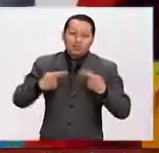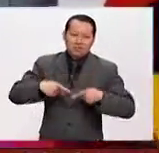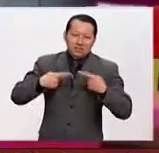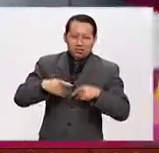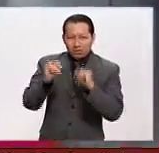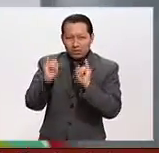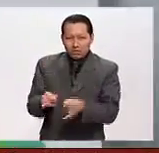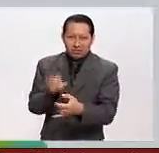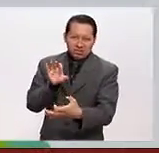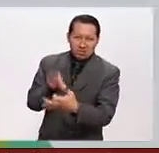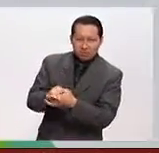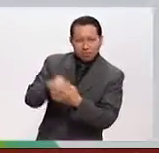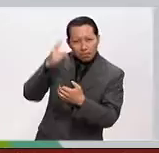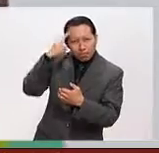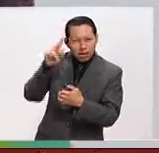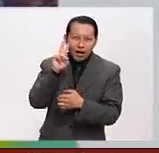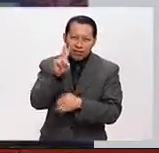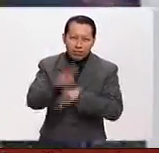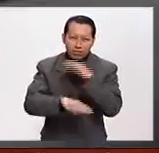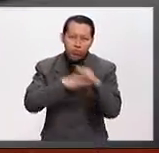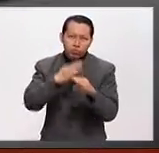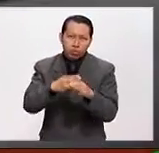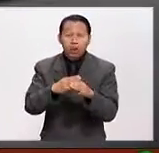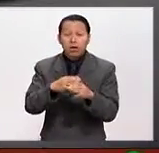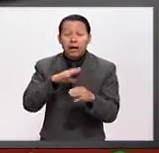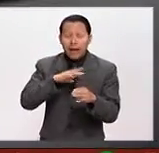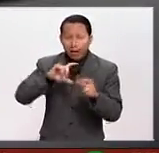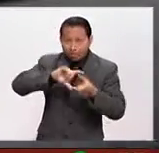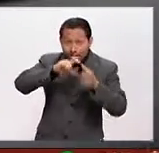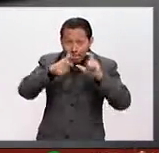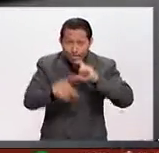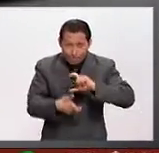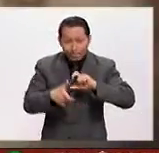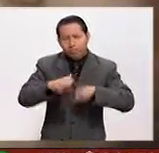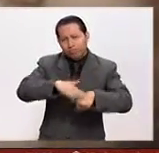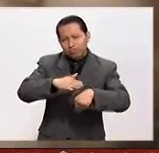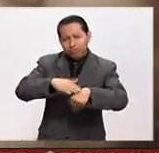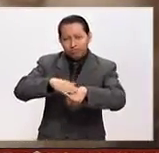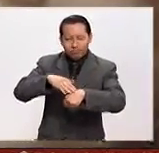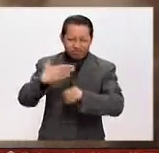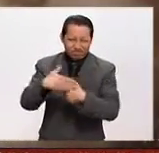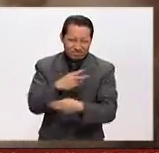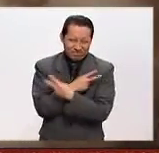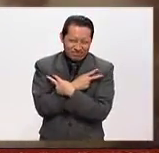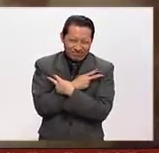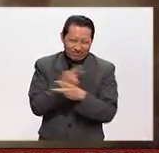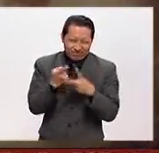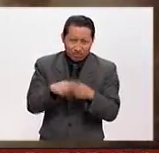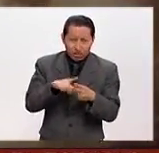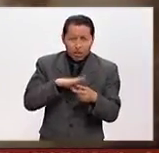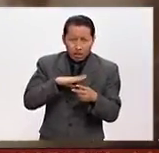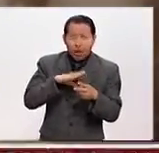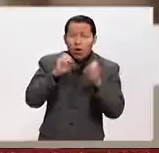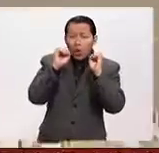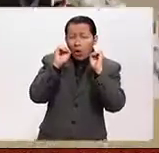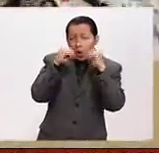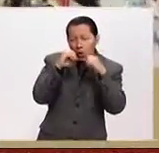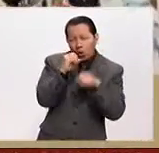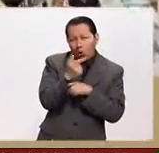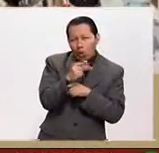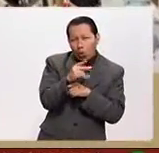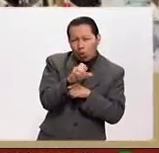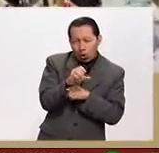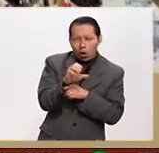mundo y como recomendación de parte de México al día para estas vacaciones le comento que Google Cultural Institute